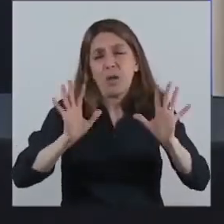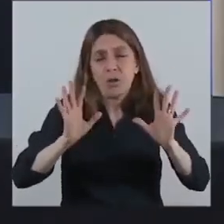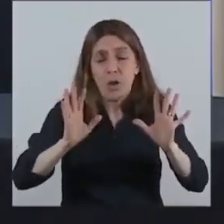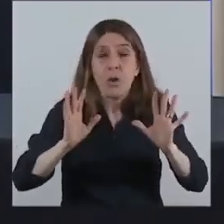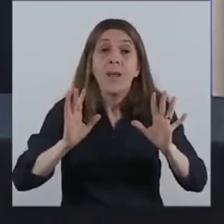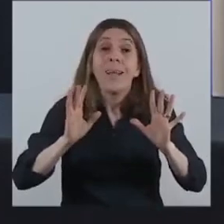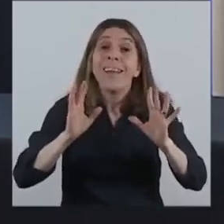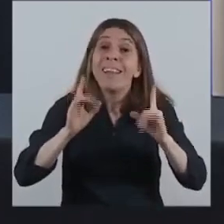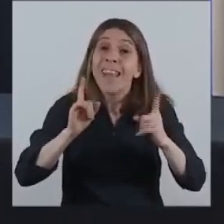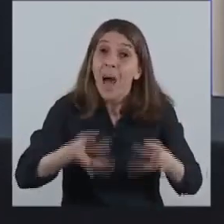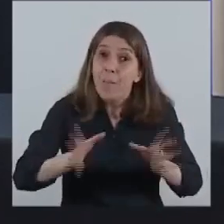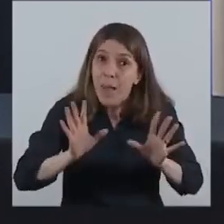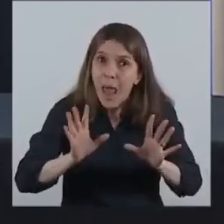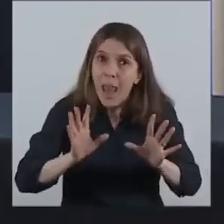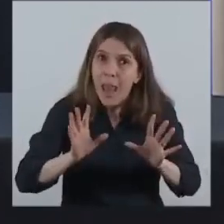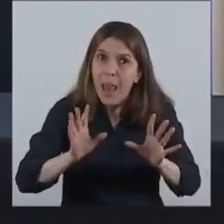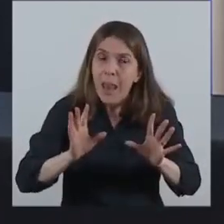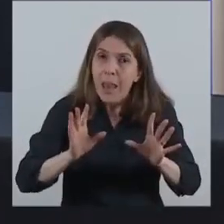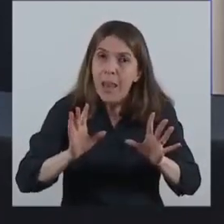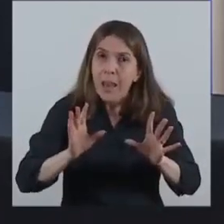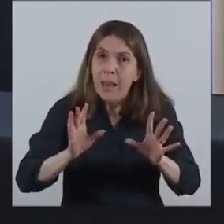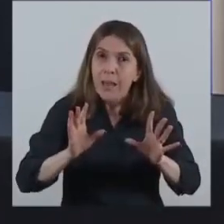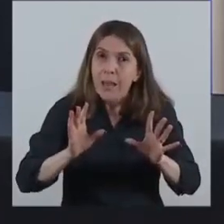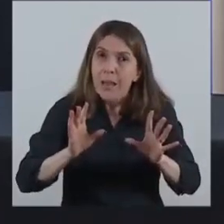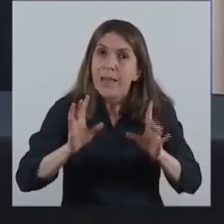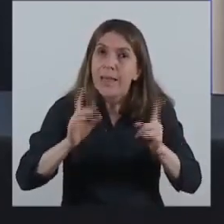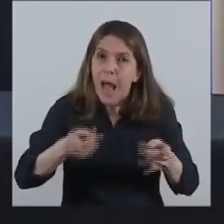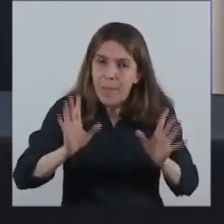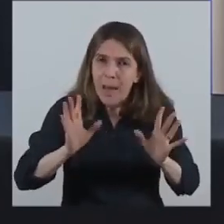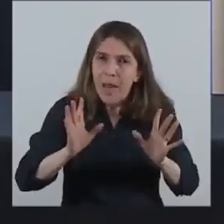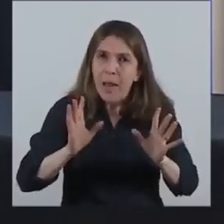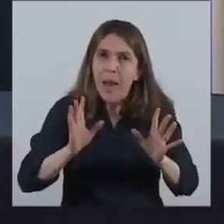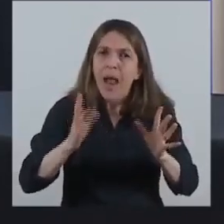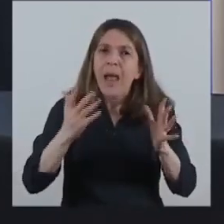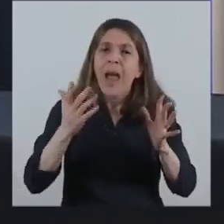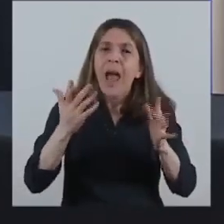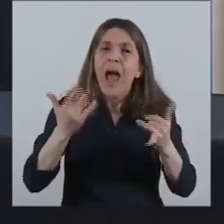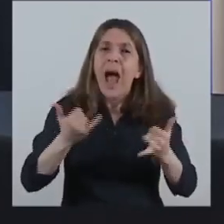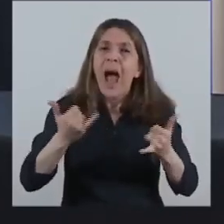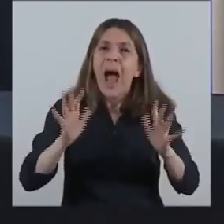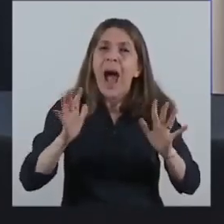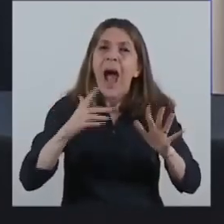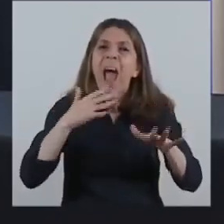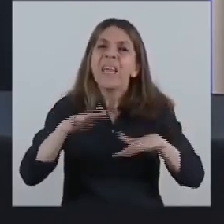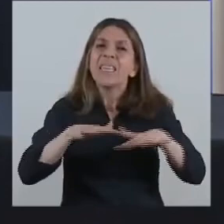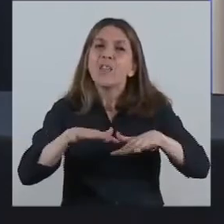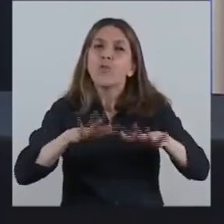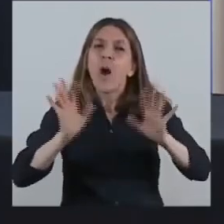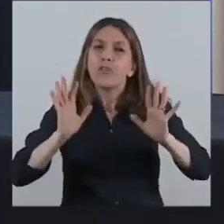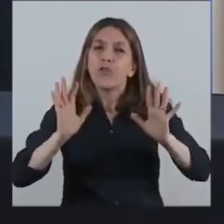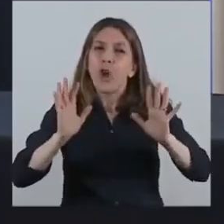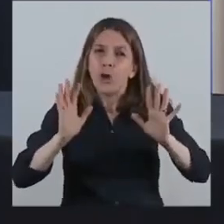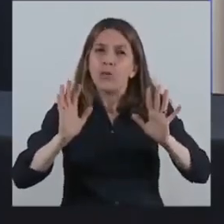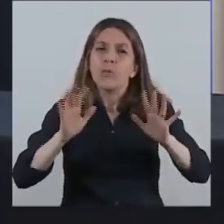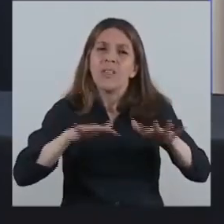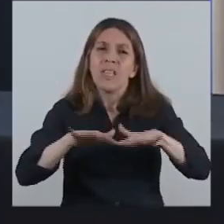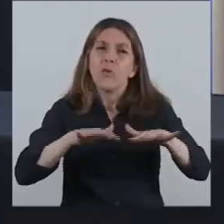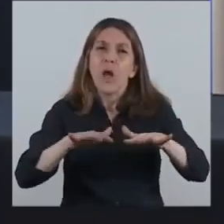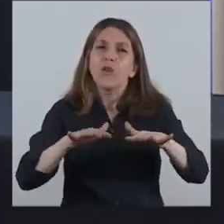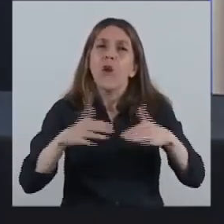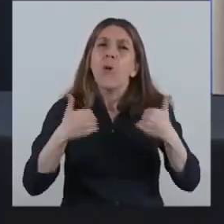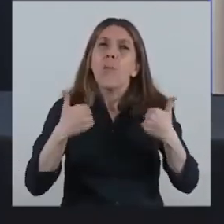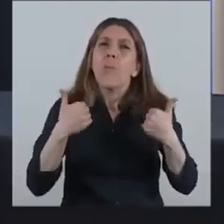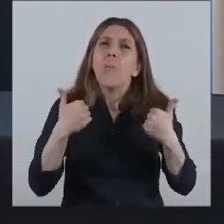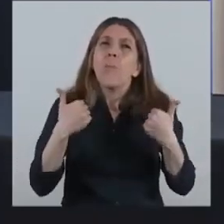hay una situación que también da lugar, nos